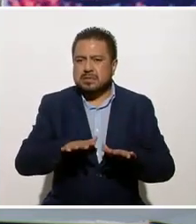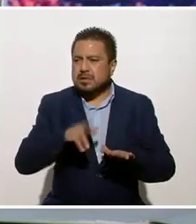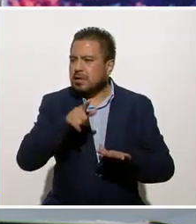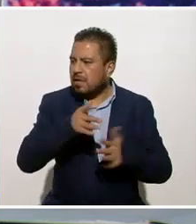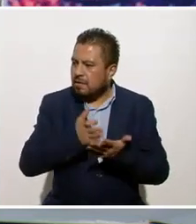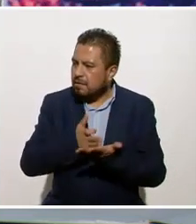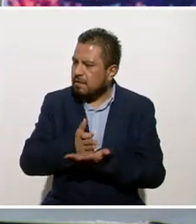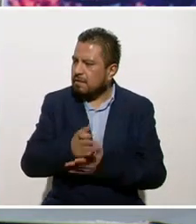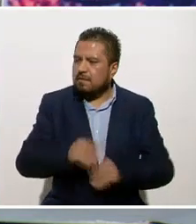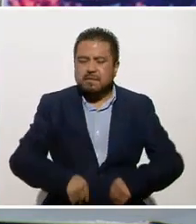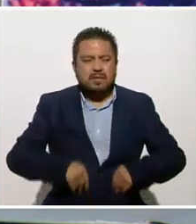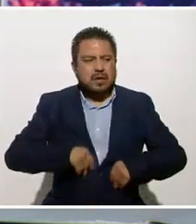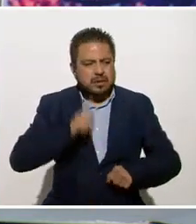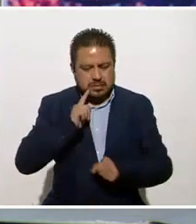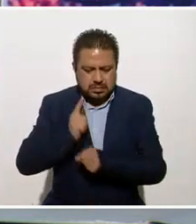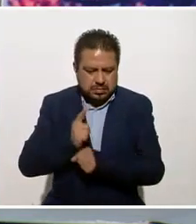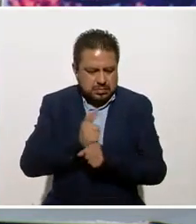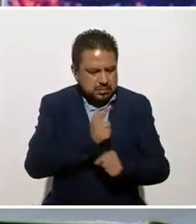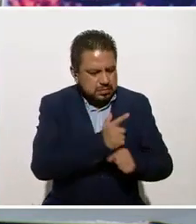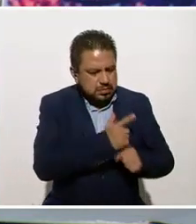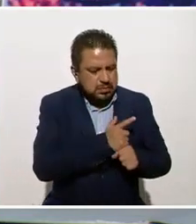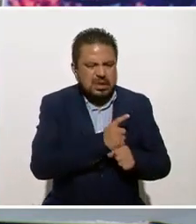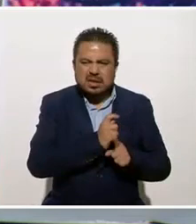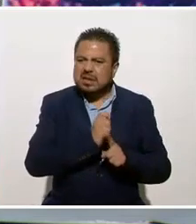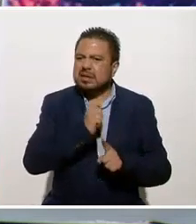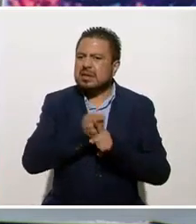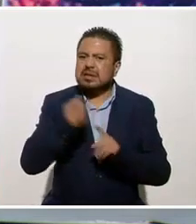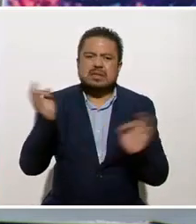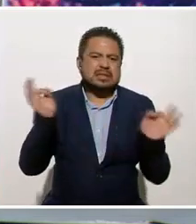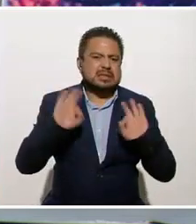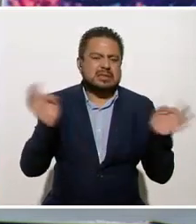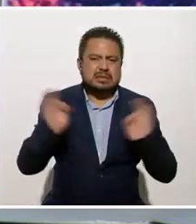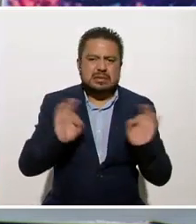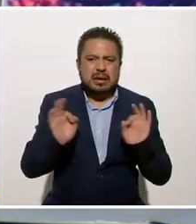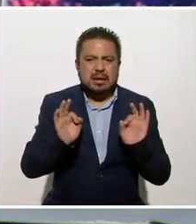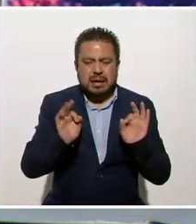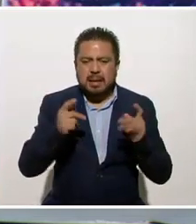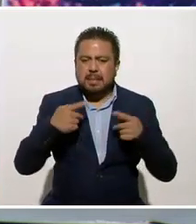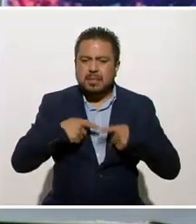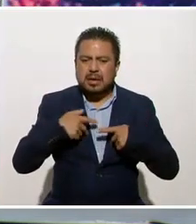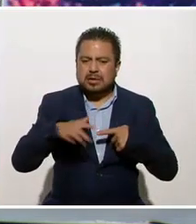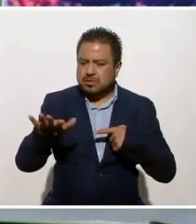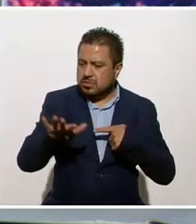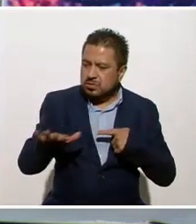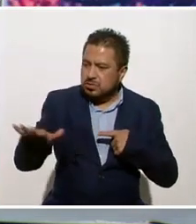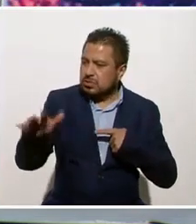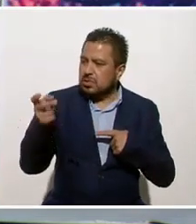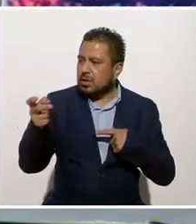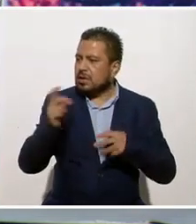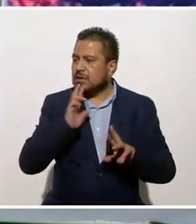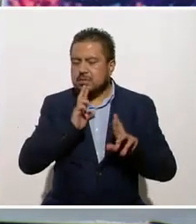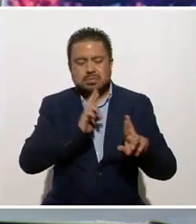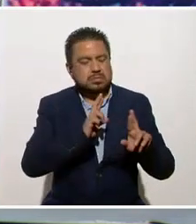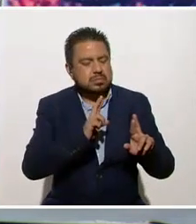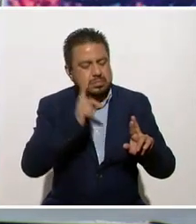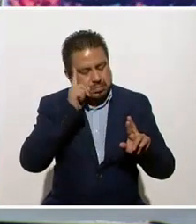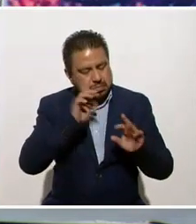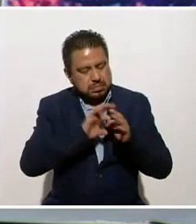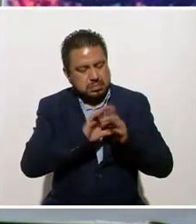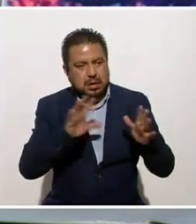en la vida y te das cuenta de que a lo mejor las personas reaccionamos